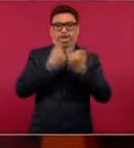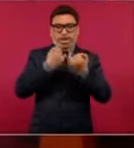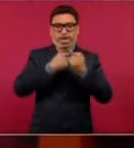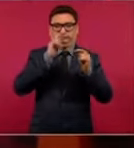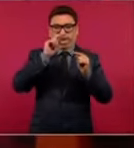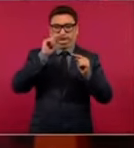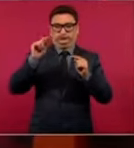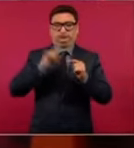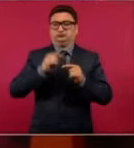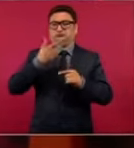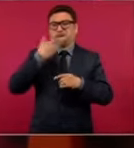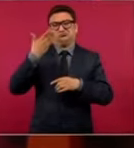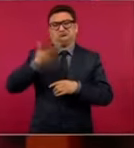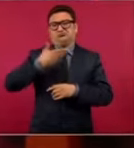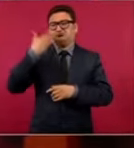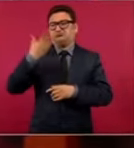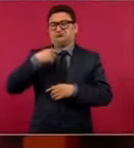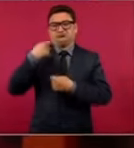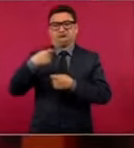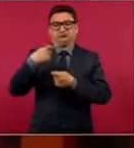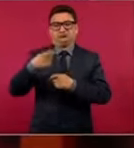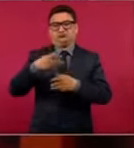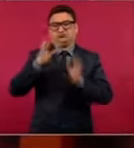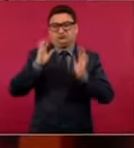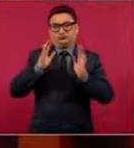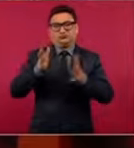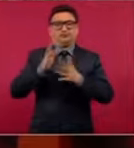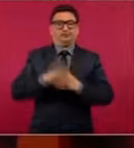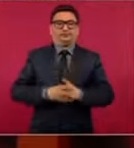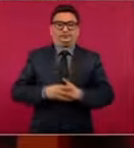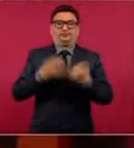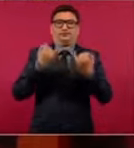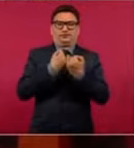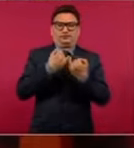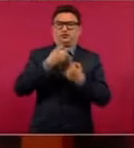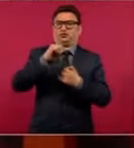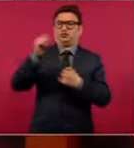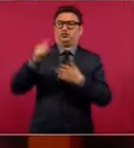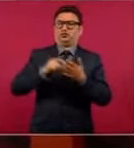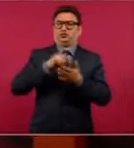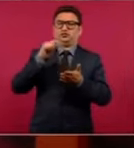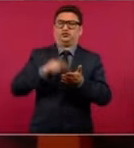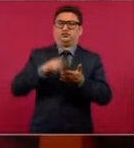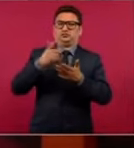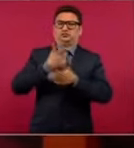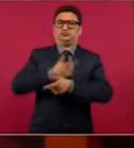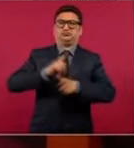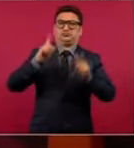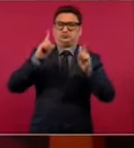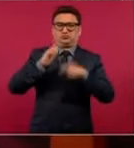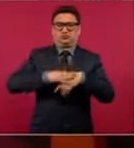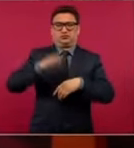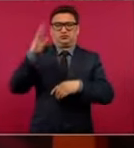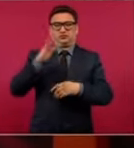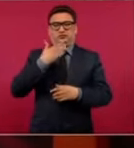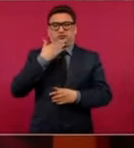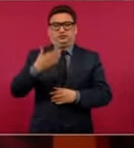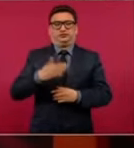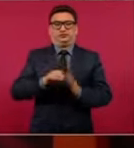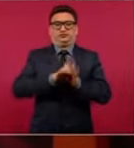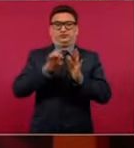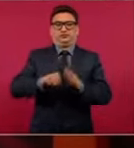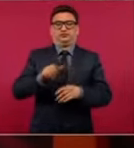muy conservadores y también como los hay, muy liberales. la delegación